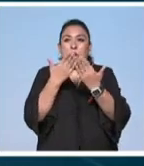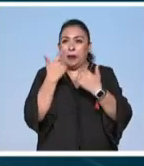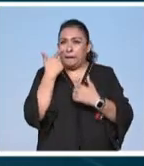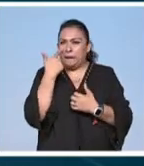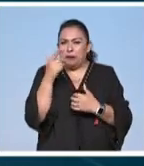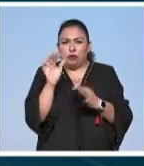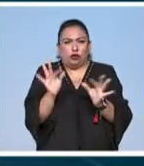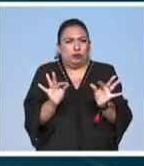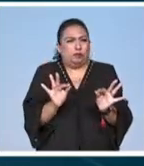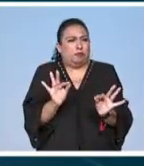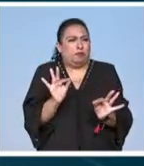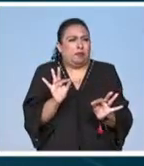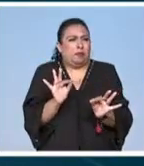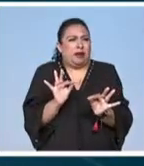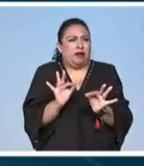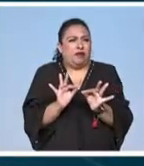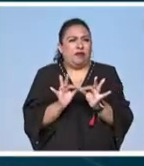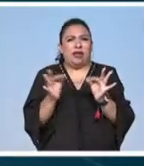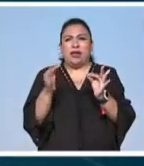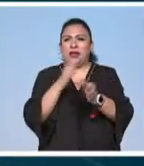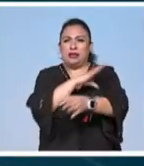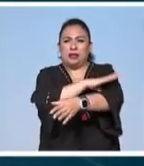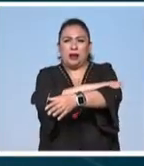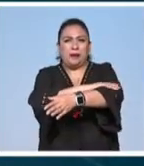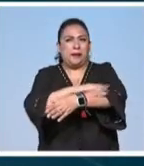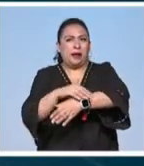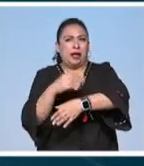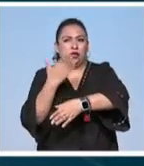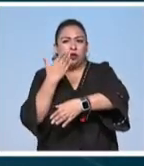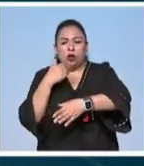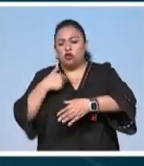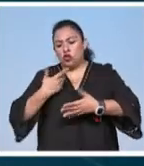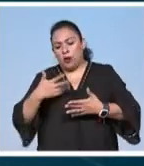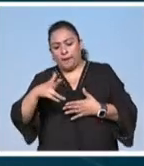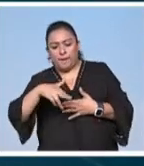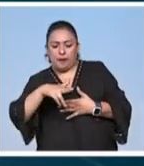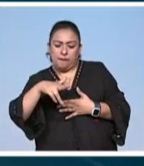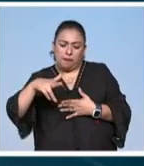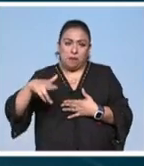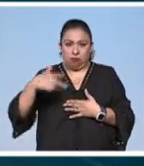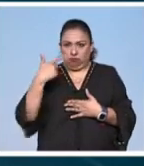perfectamente su brazo sin la mano pintando no